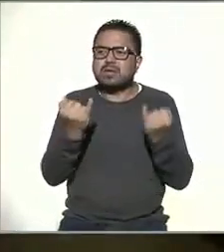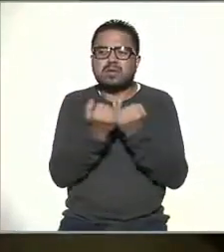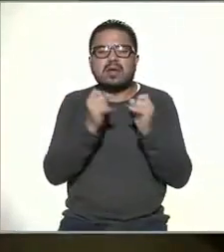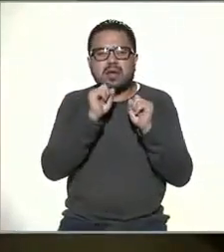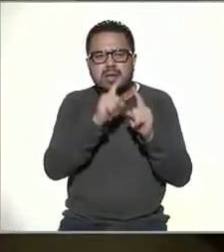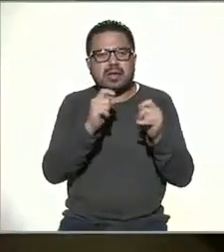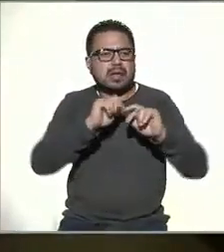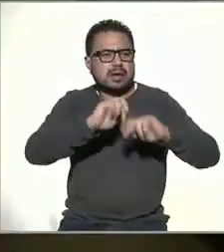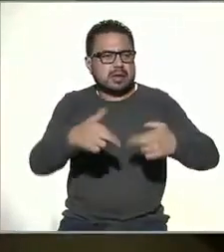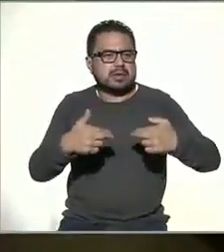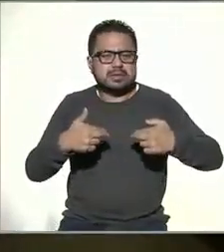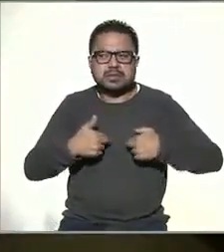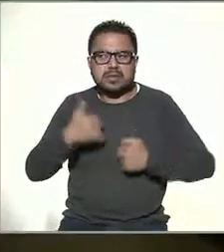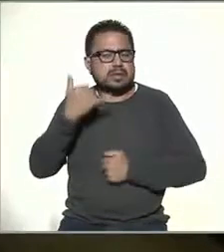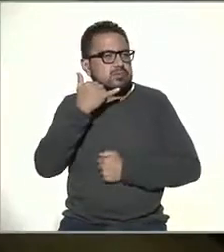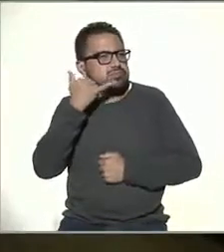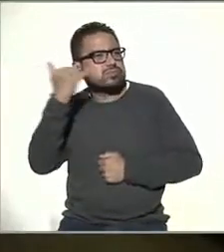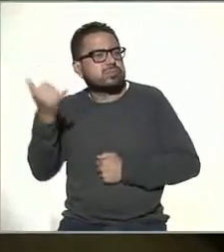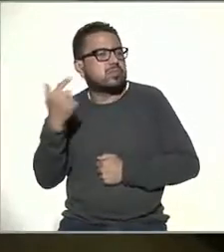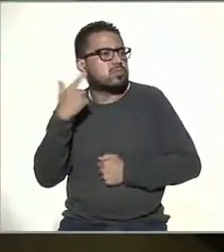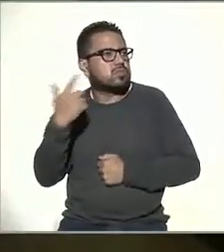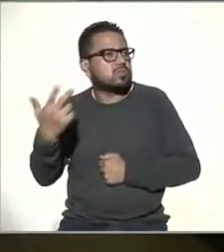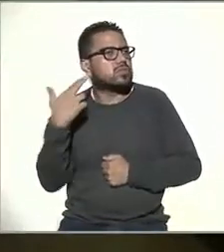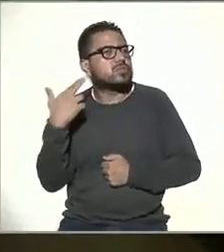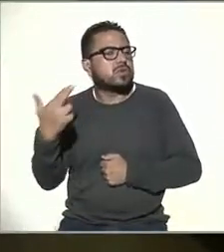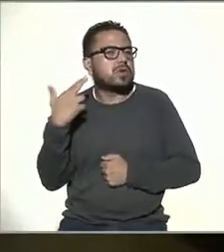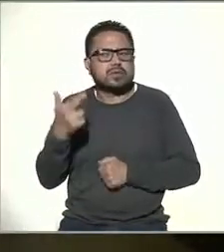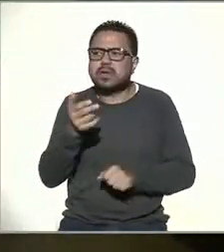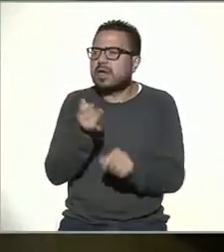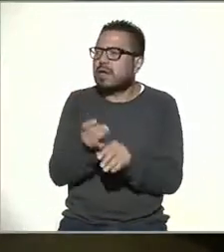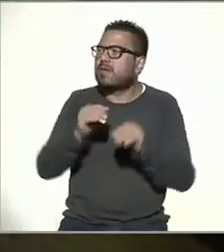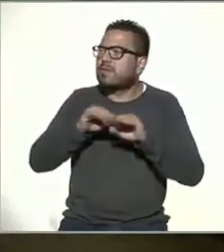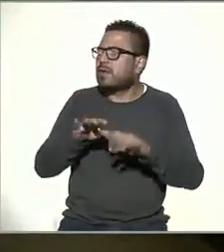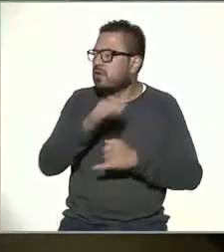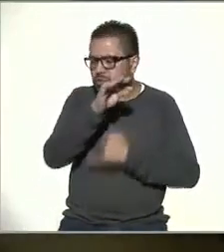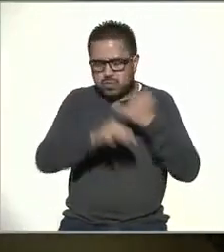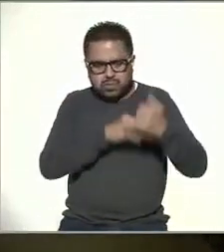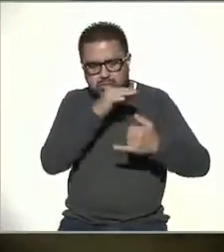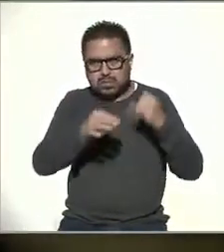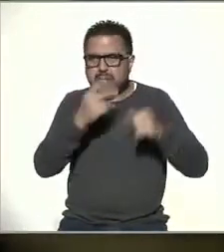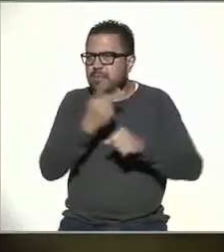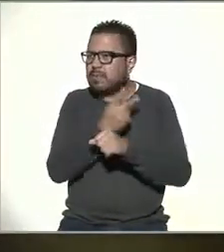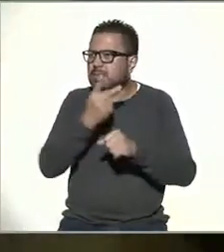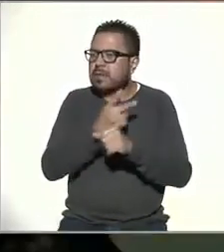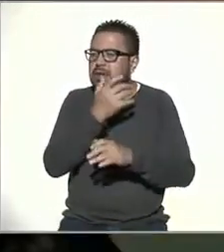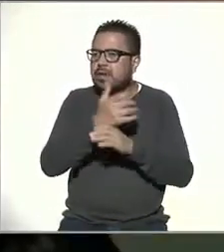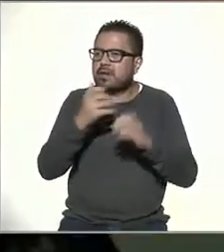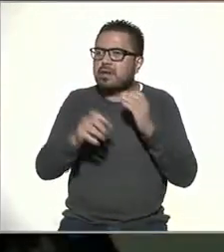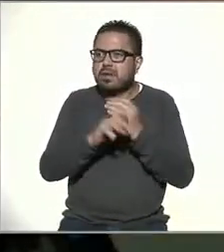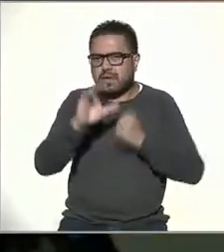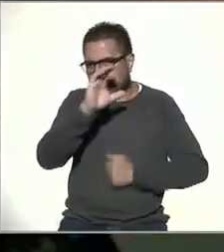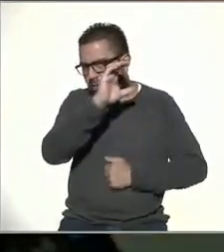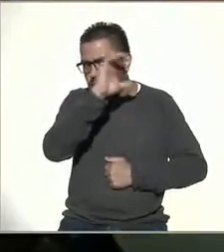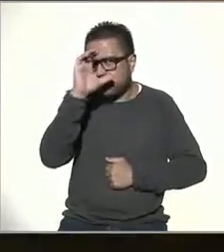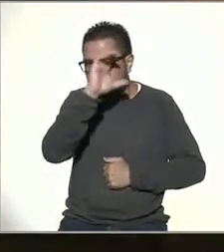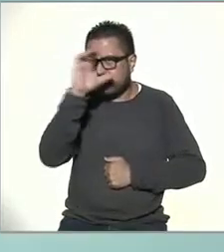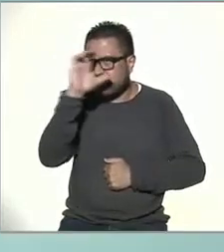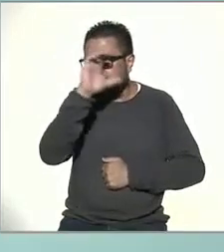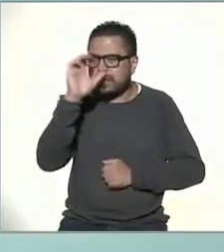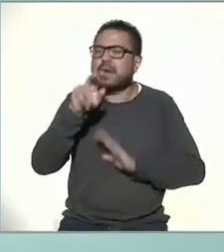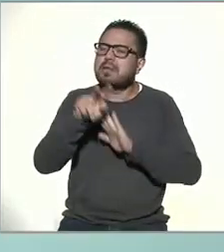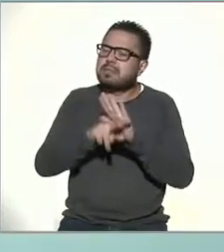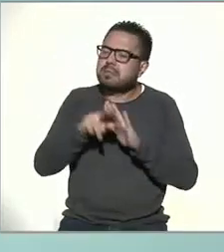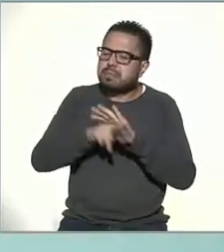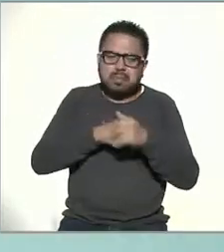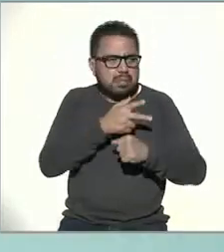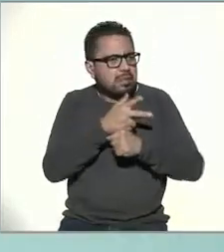a recibir llamadas, reproducir música, informarse de los últimos acontecimientos, tomar fotografías, grabar videos,